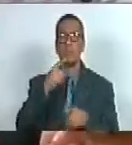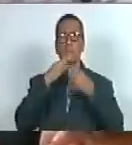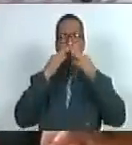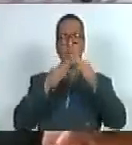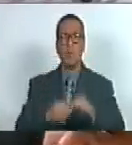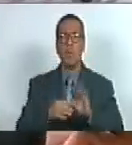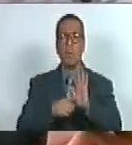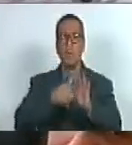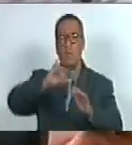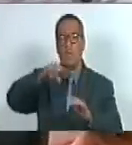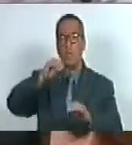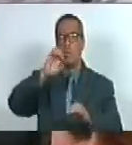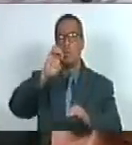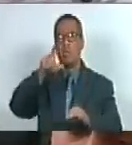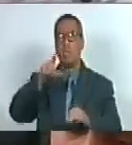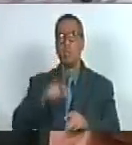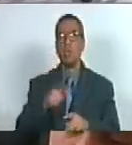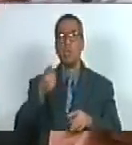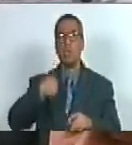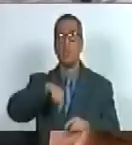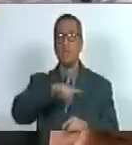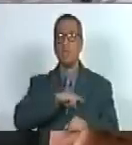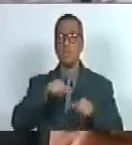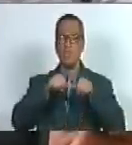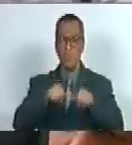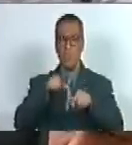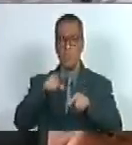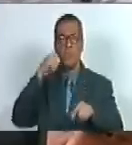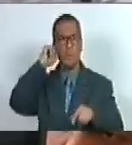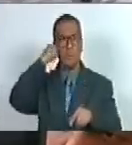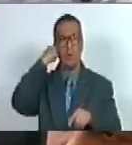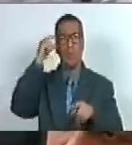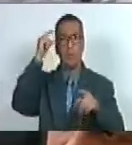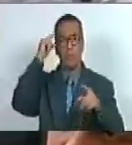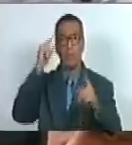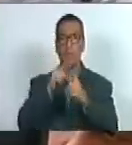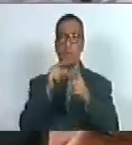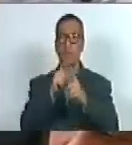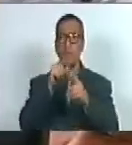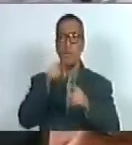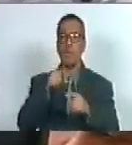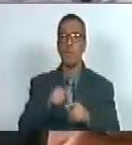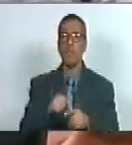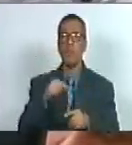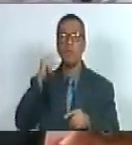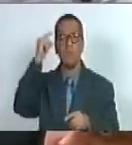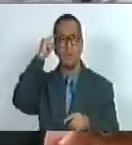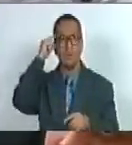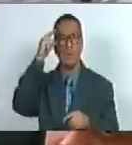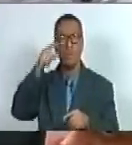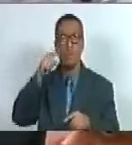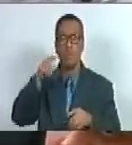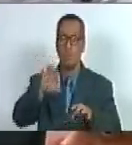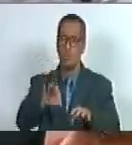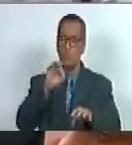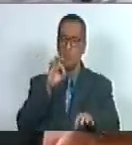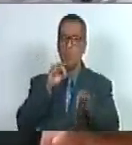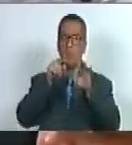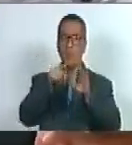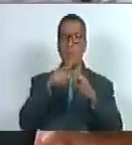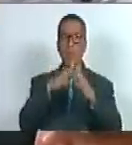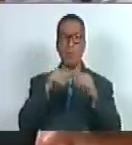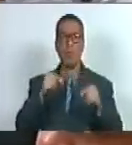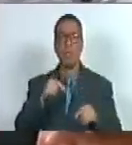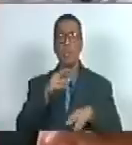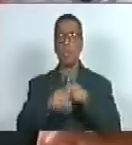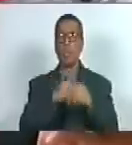legado de José Leonardo y no solo lo reivindica recordando la fecha lo reivindica porque tomamos de él todo